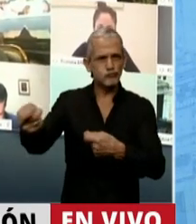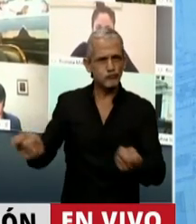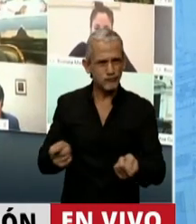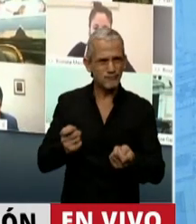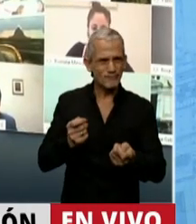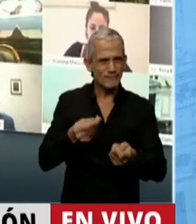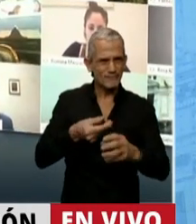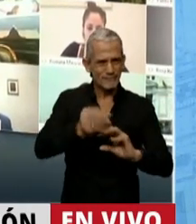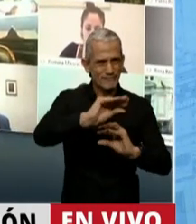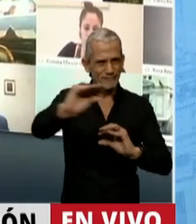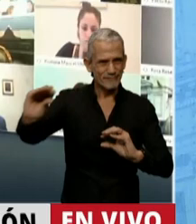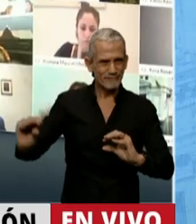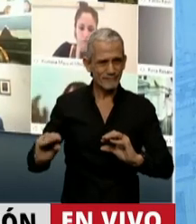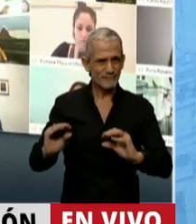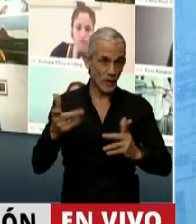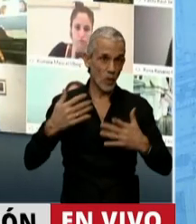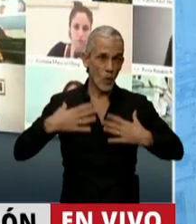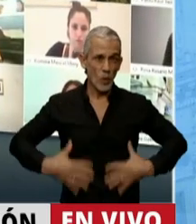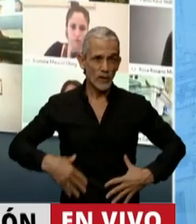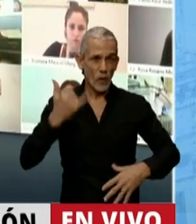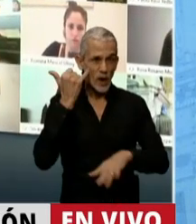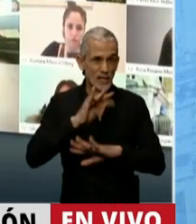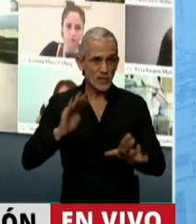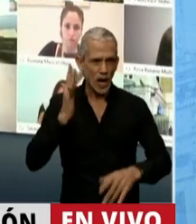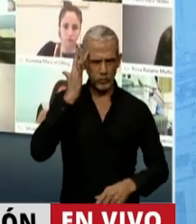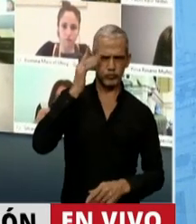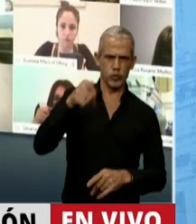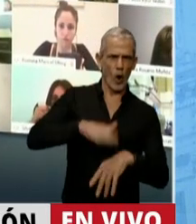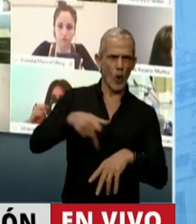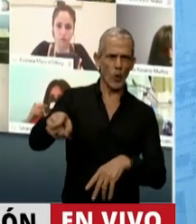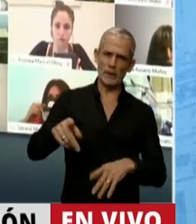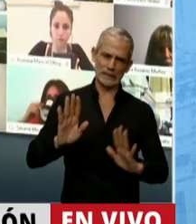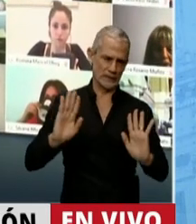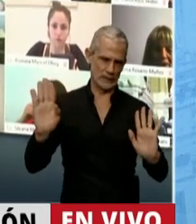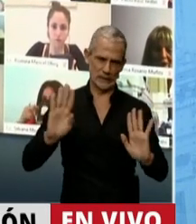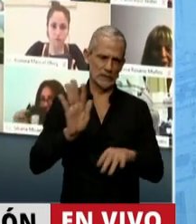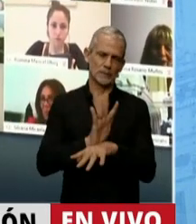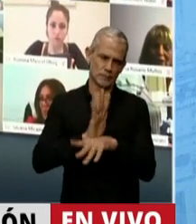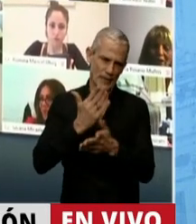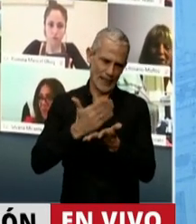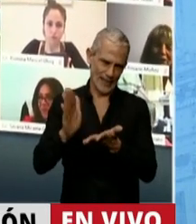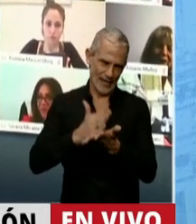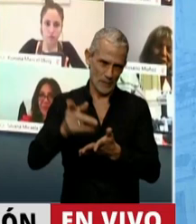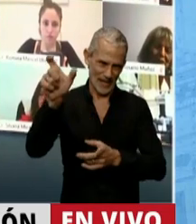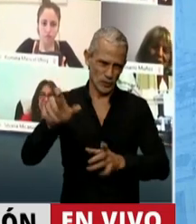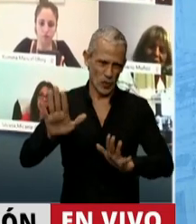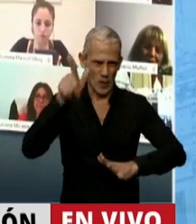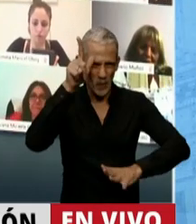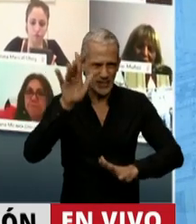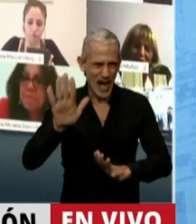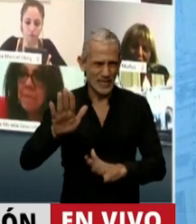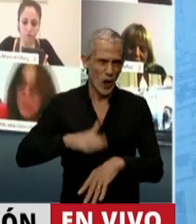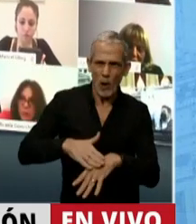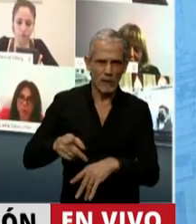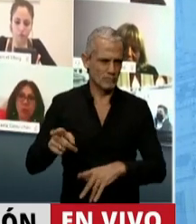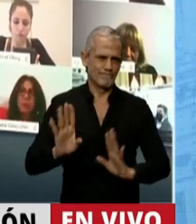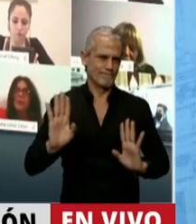por usar un uniforme sean sujetos de sospecha. Me parece que eso es discriminatorio y no lleva a ningún